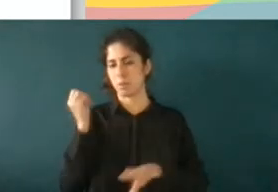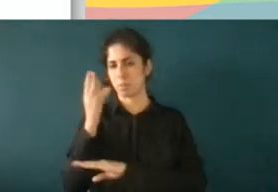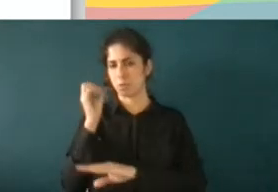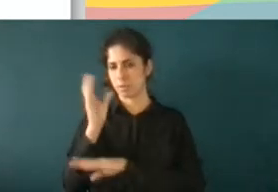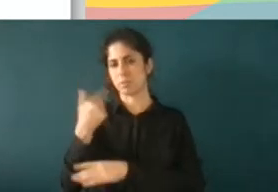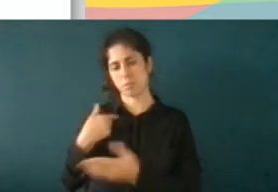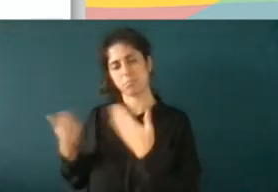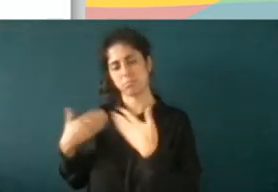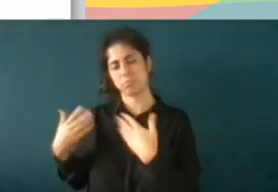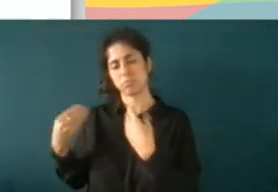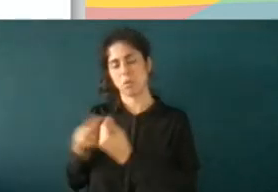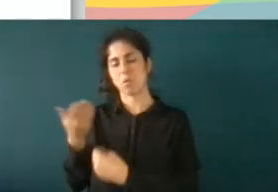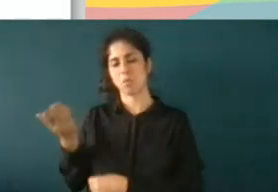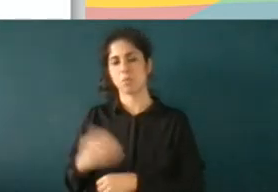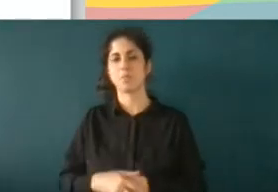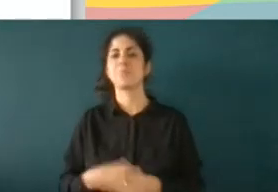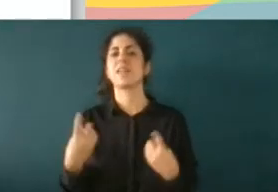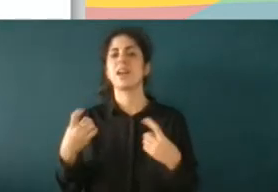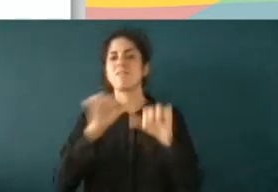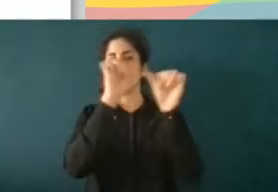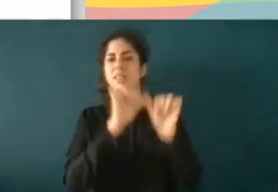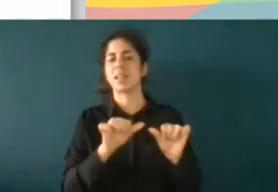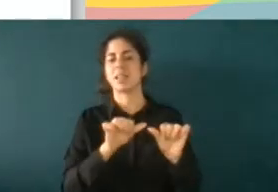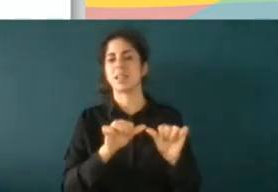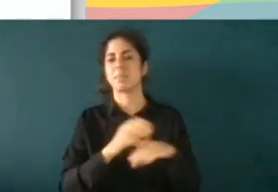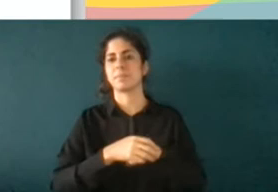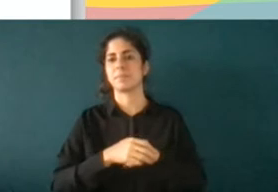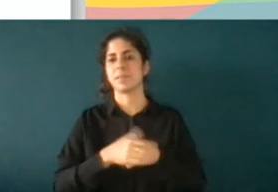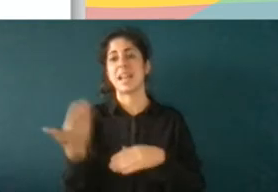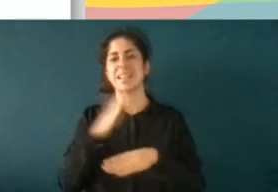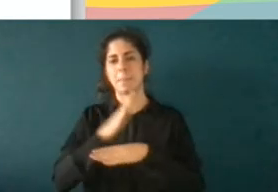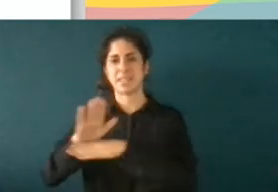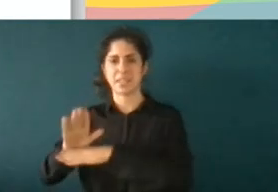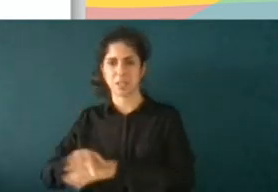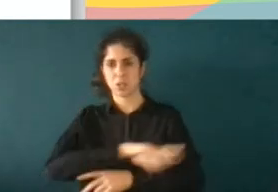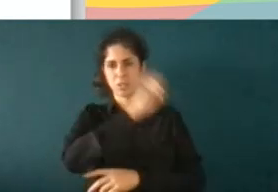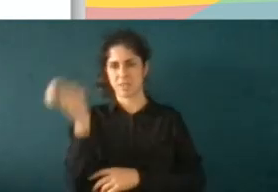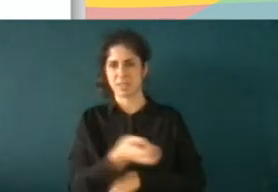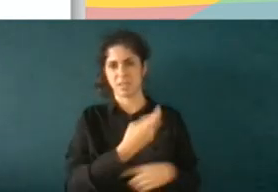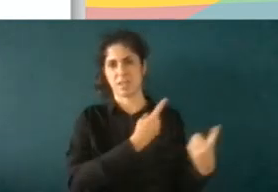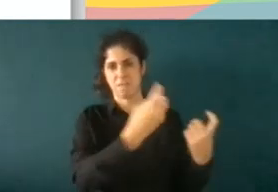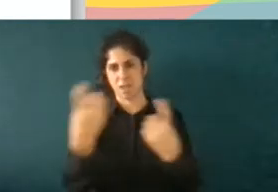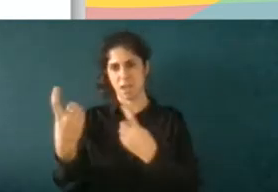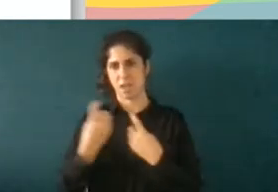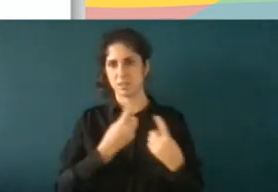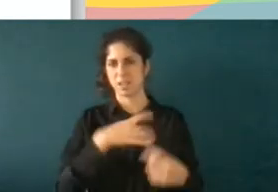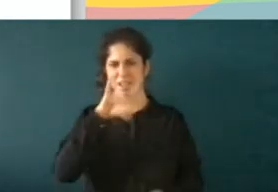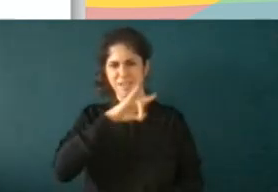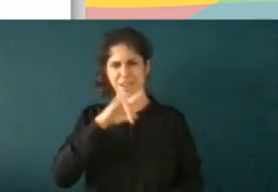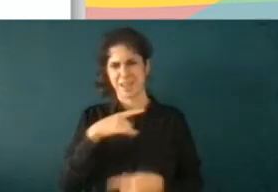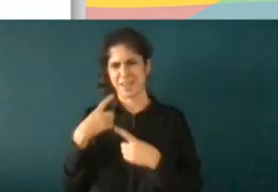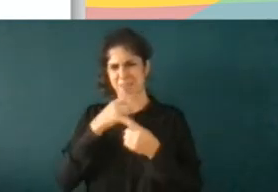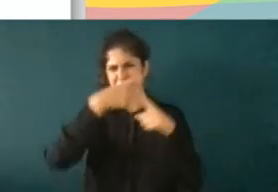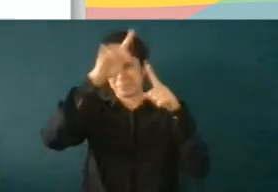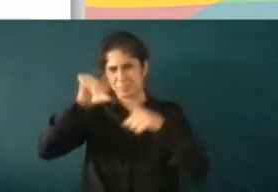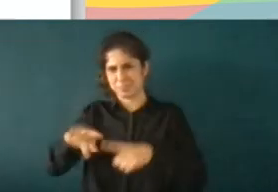la falta de referentes la falta de representación de la diversidad en Canarias hay muchísima diversidad solamente en